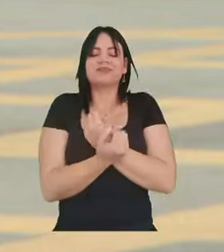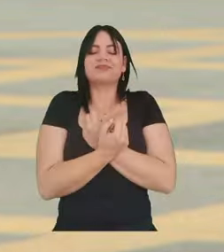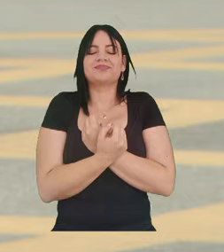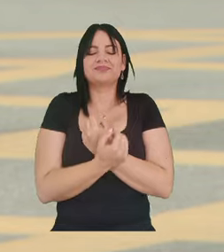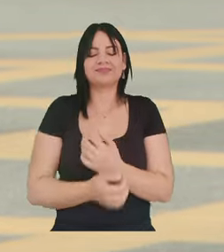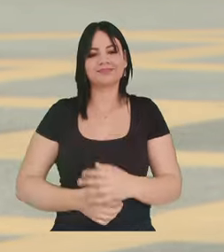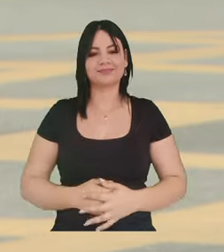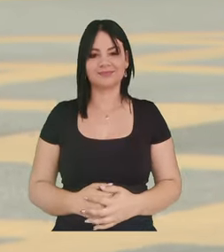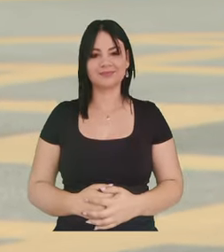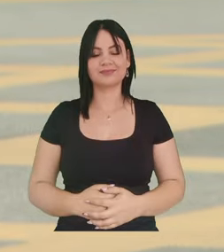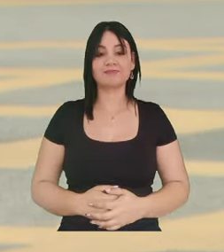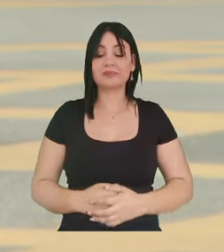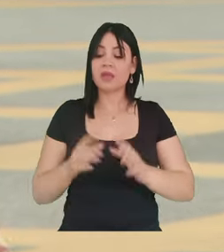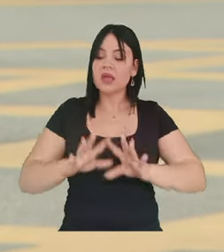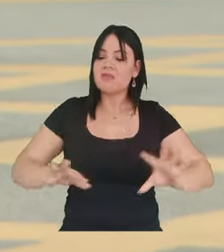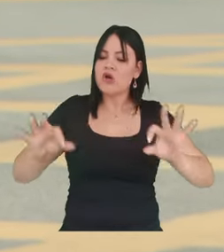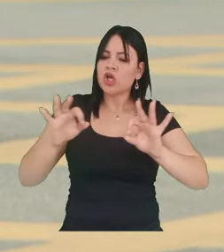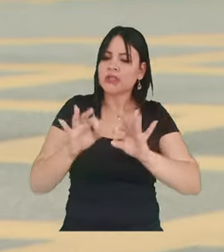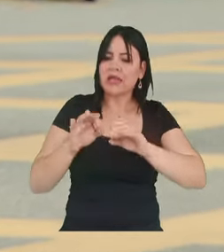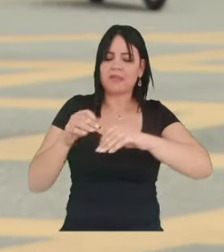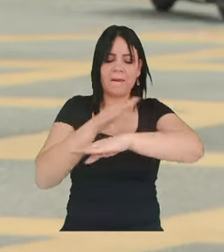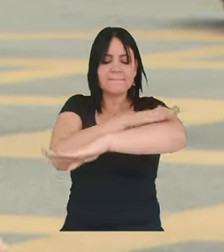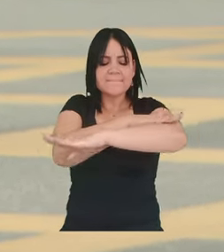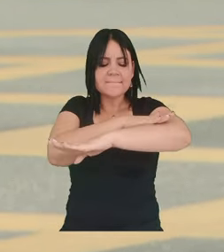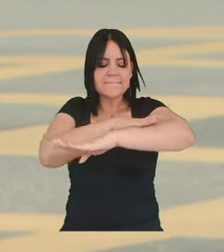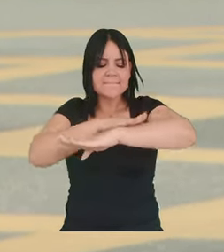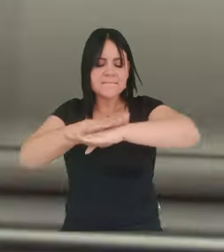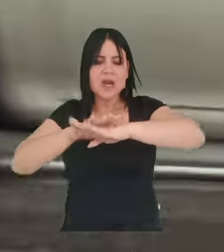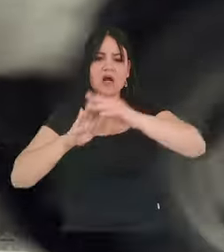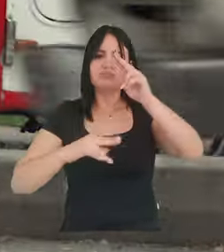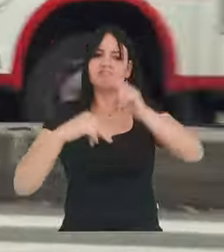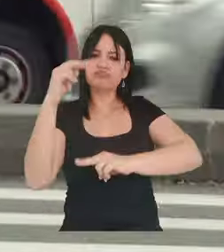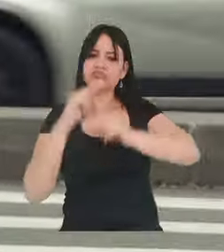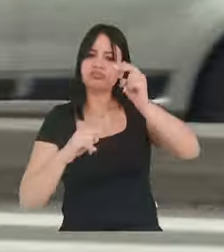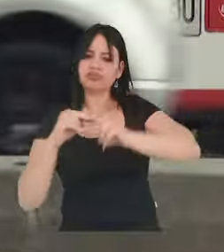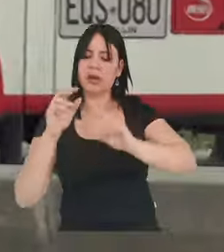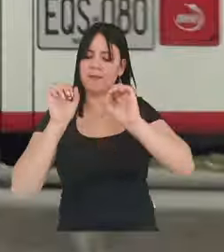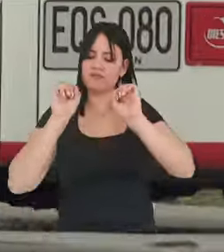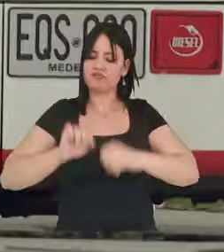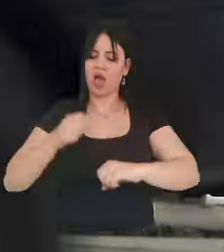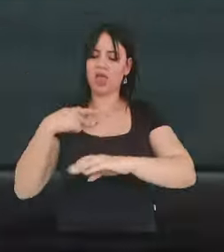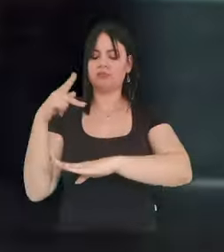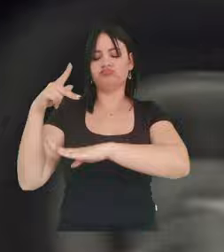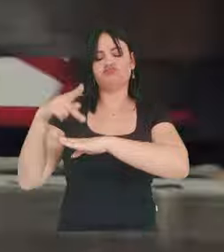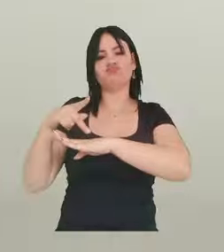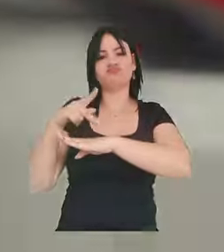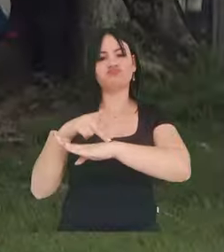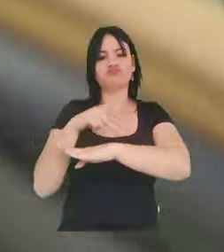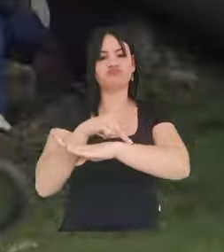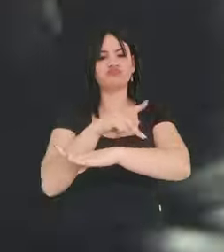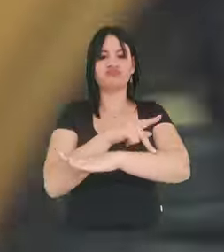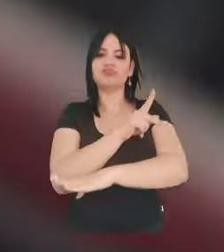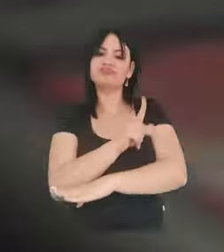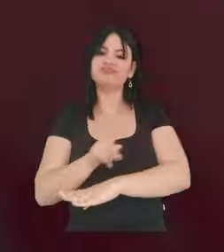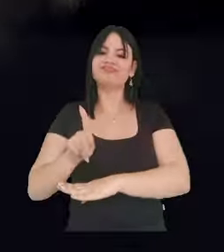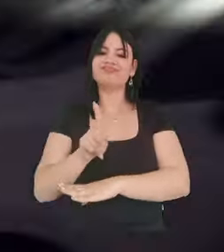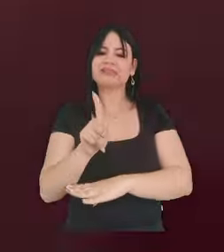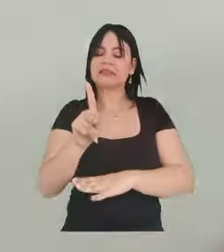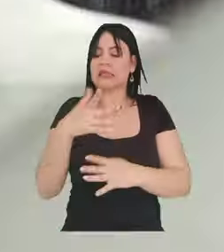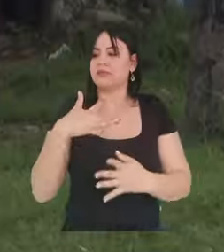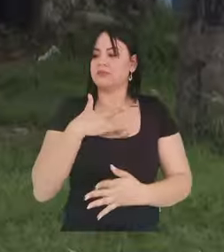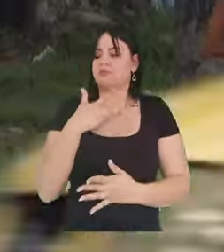Es muy importante que le inyecten infraestructura a la zona